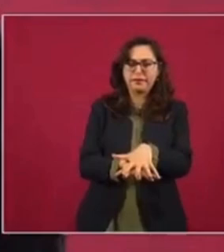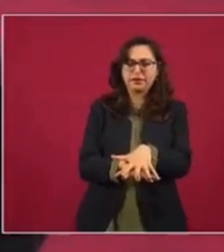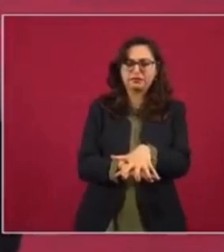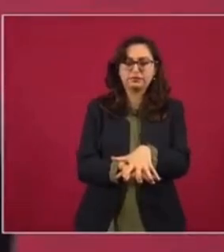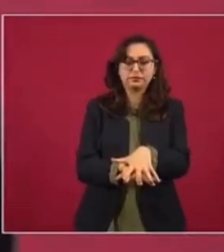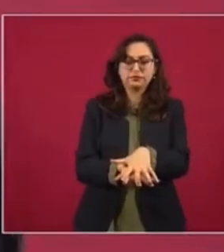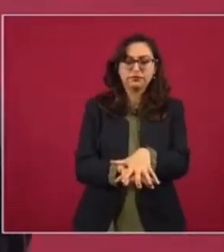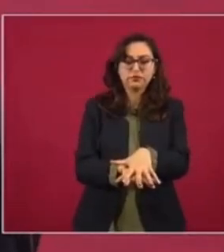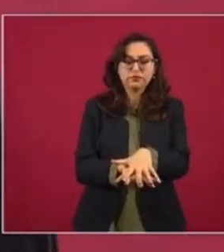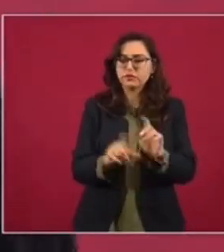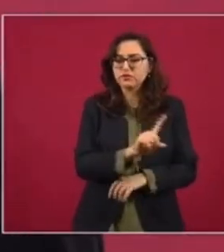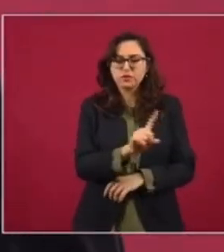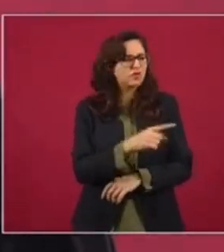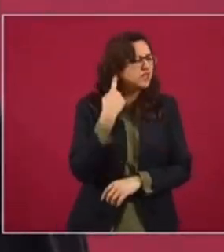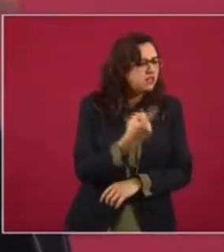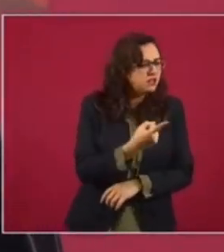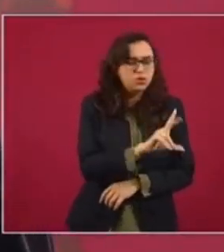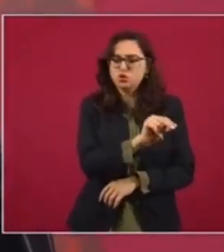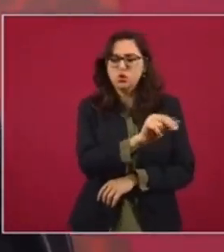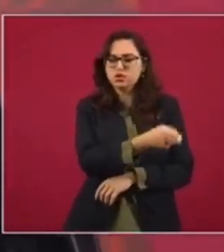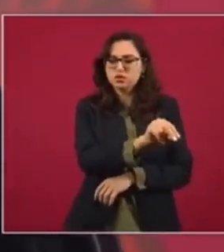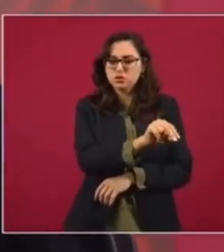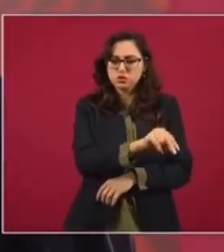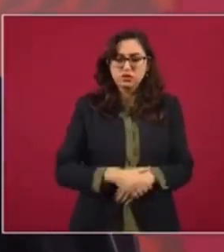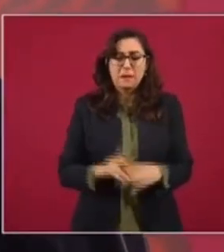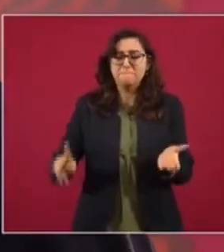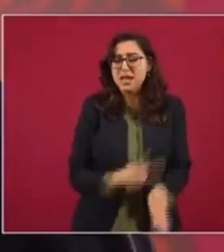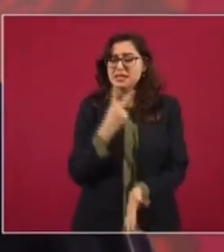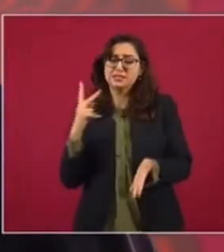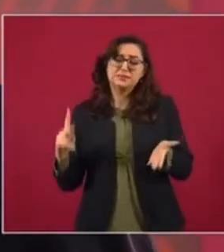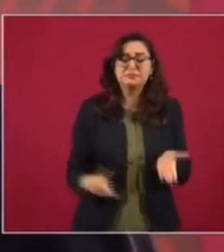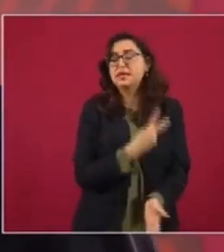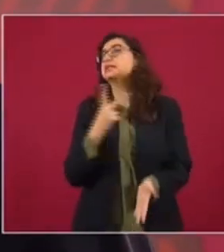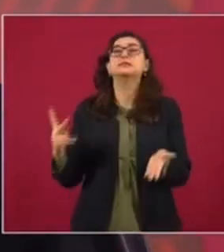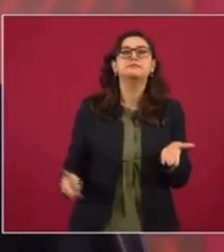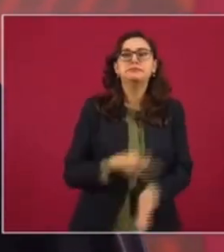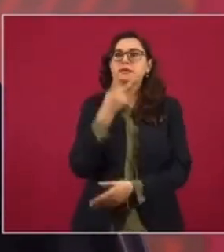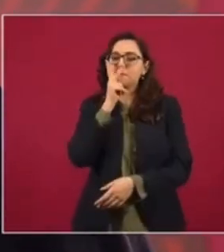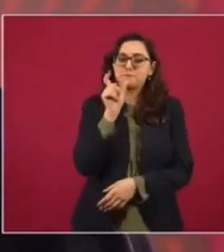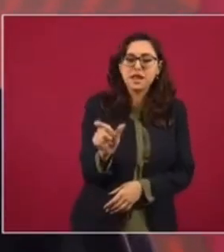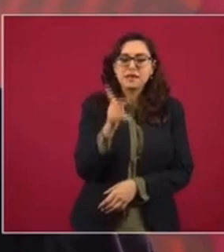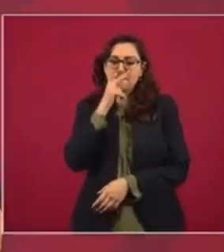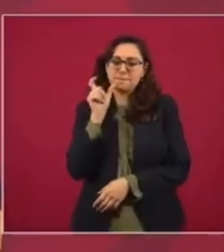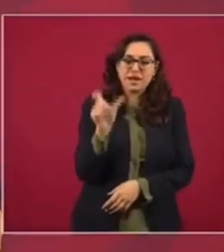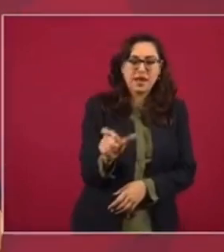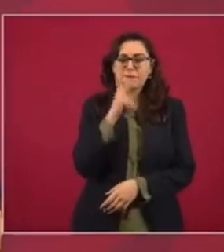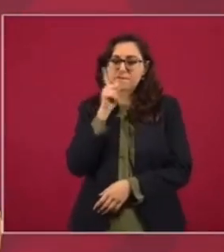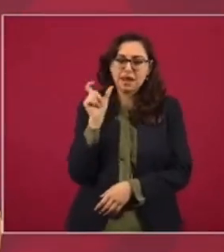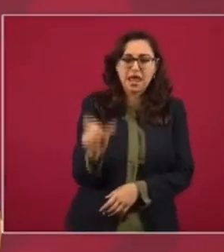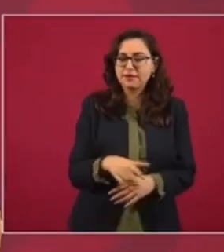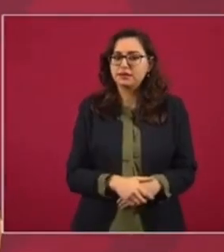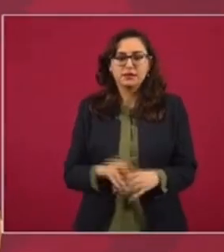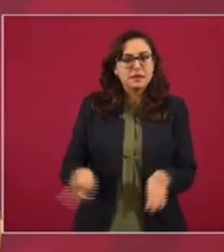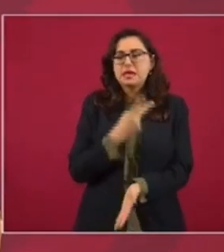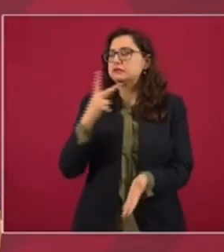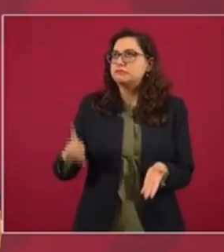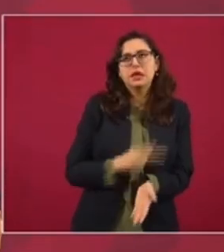con... ¿eh? No, no, pero la repitieron varias veces. Esa se mola como resiliencia, esa también.